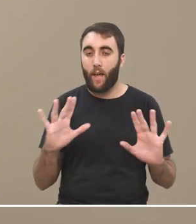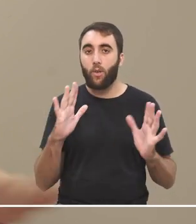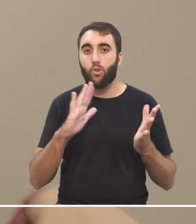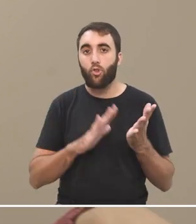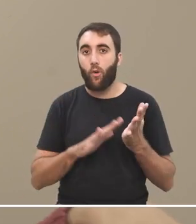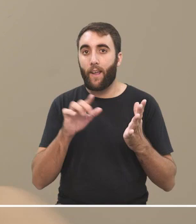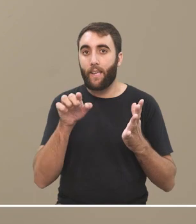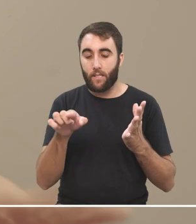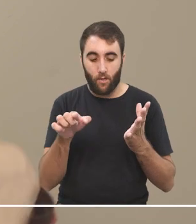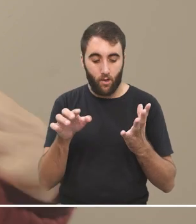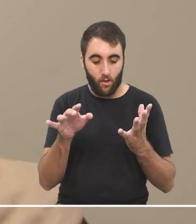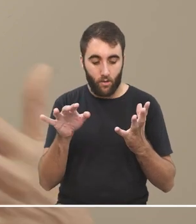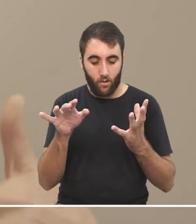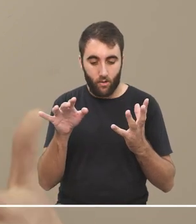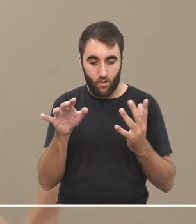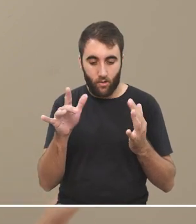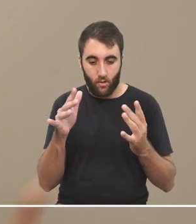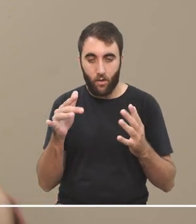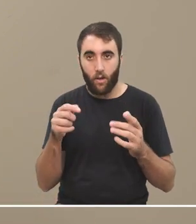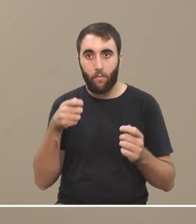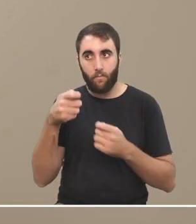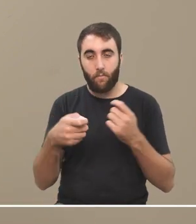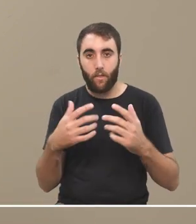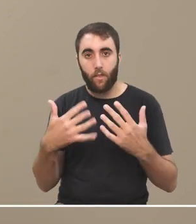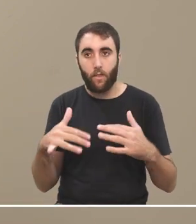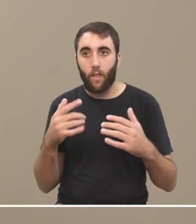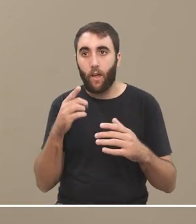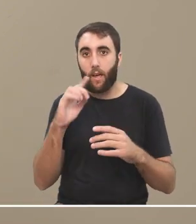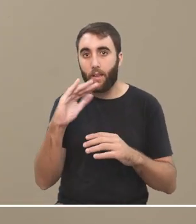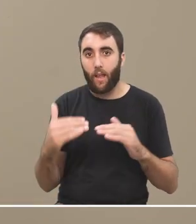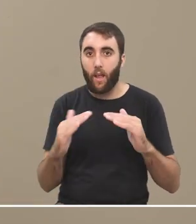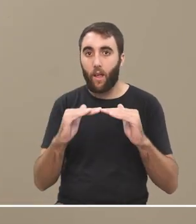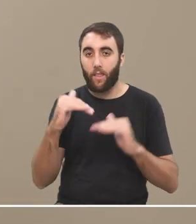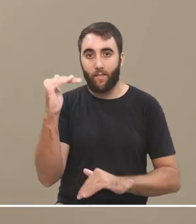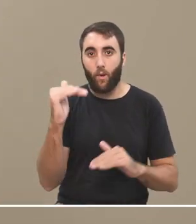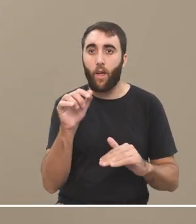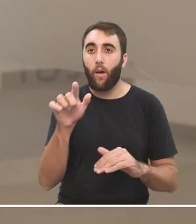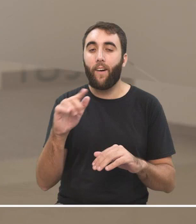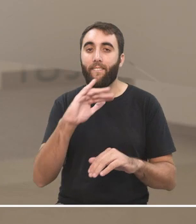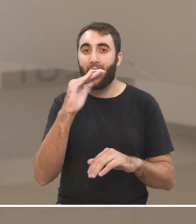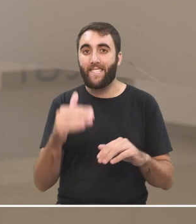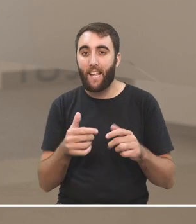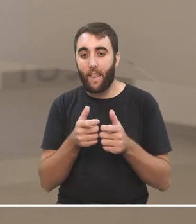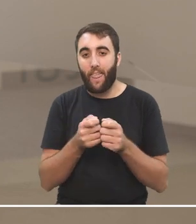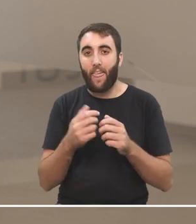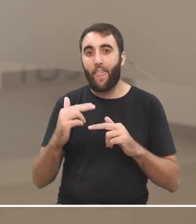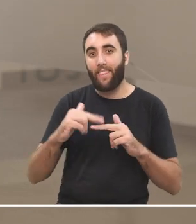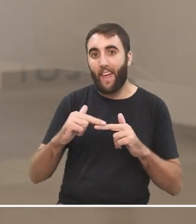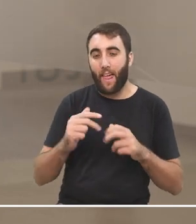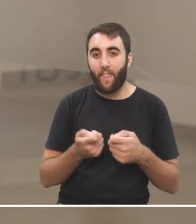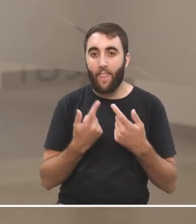contribuye a generar desigualdad, es que los paquetes de datos que se venden en los celulares,